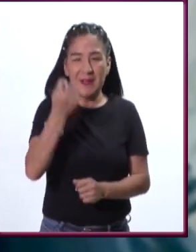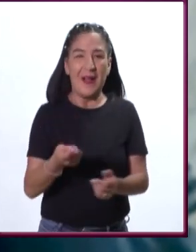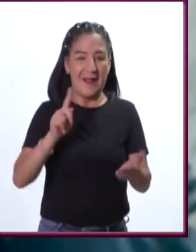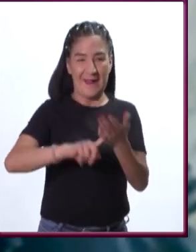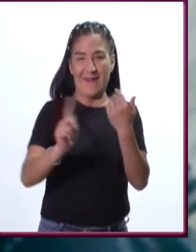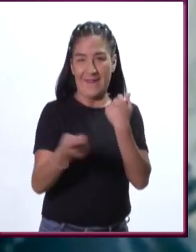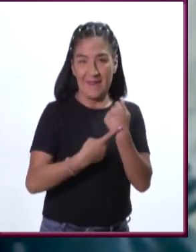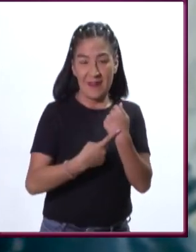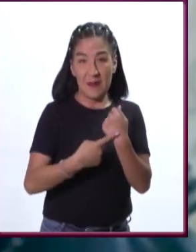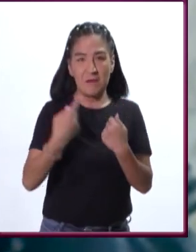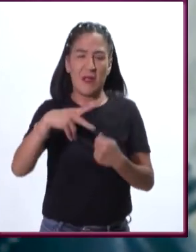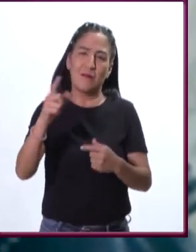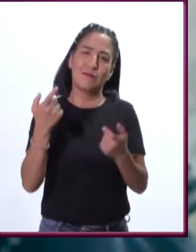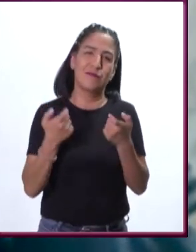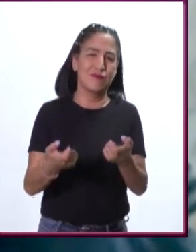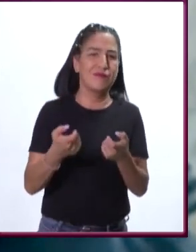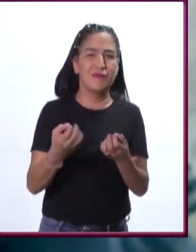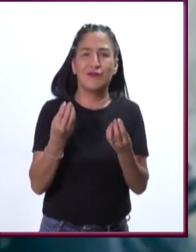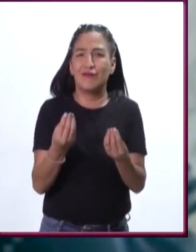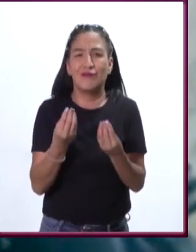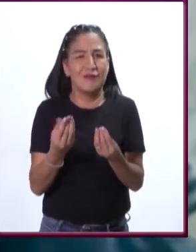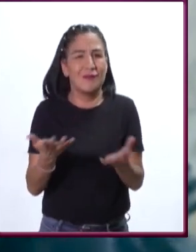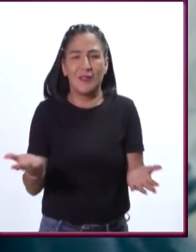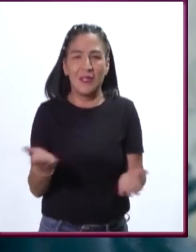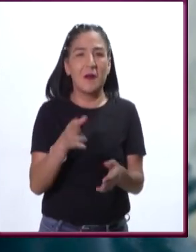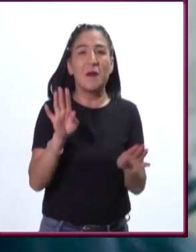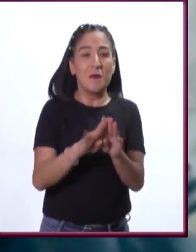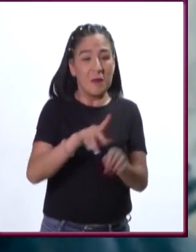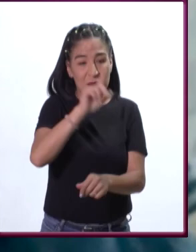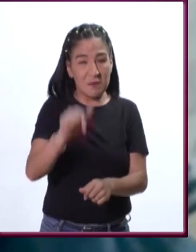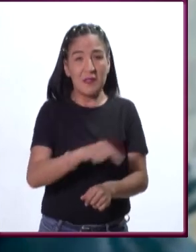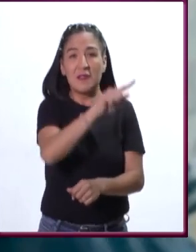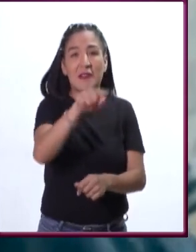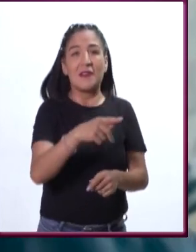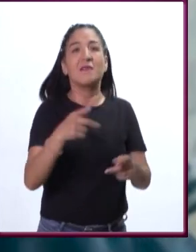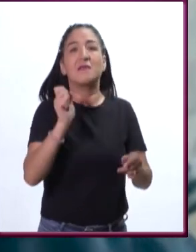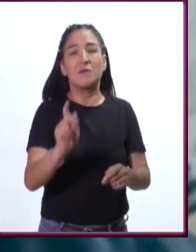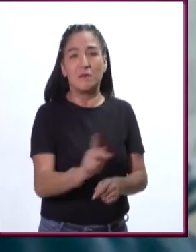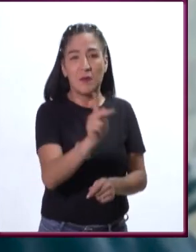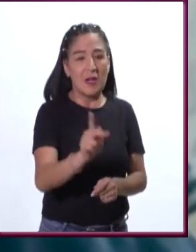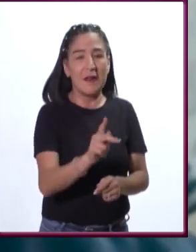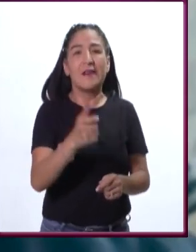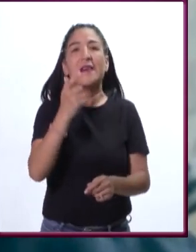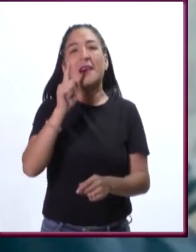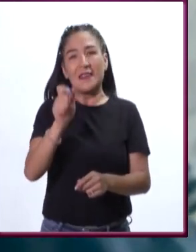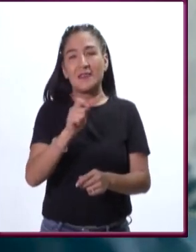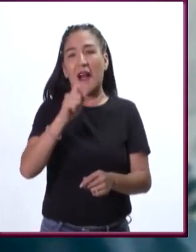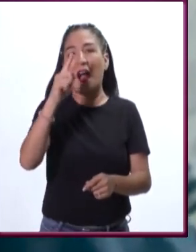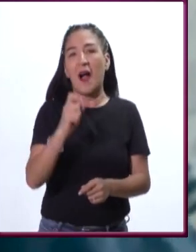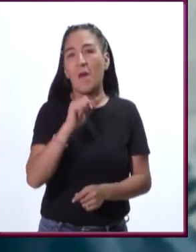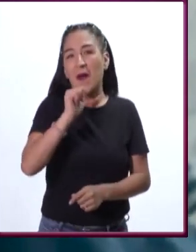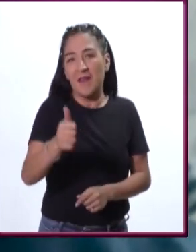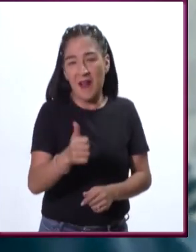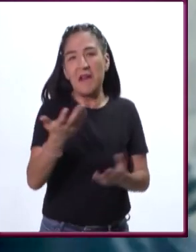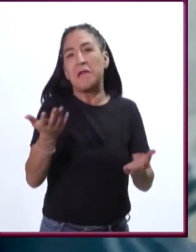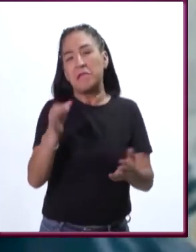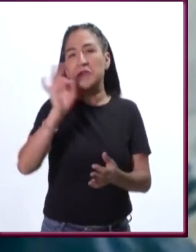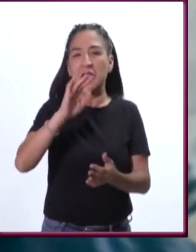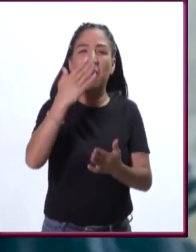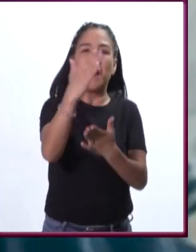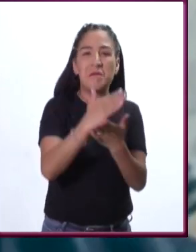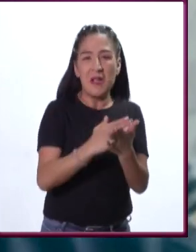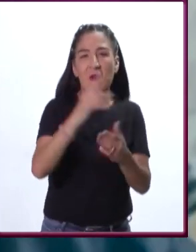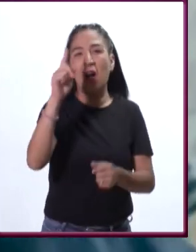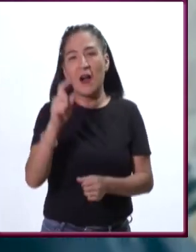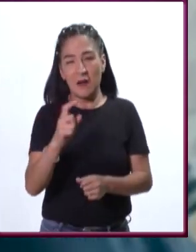por detrás, es costosísima y deja sin agua a la cuenca de la cual viene, o con menos agua. Y lo